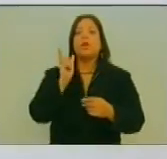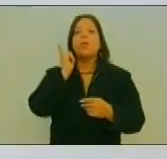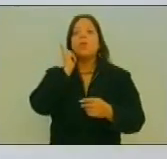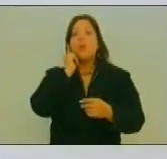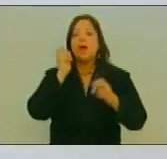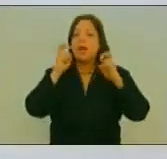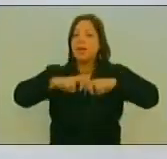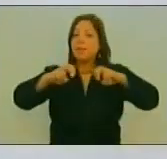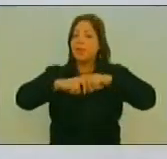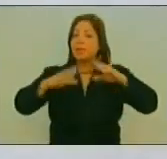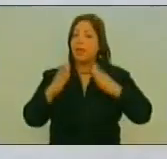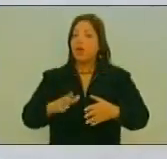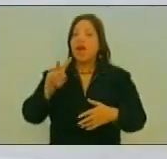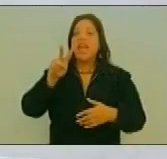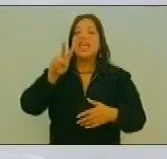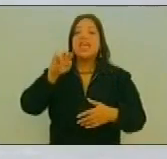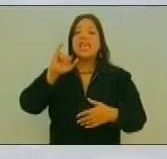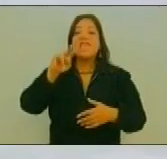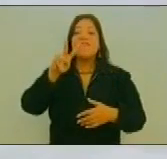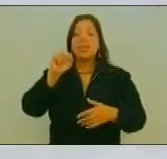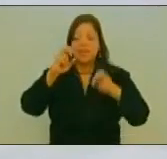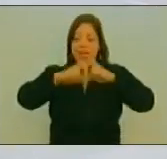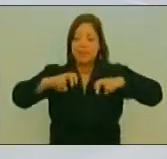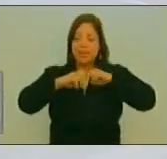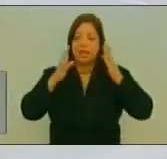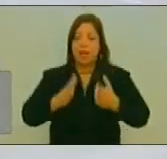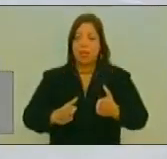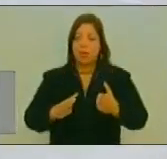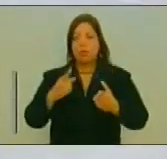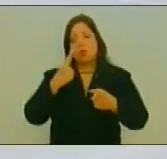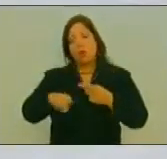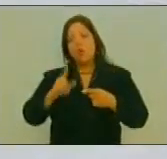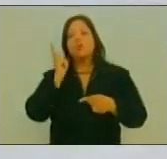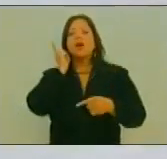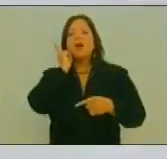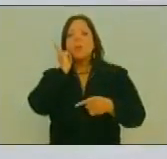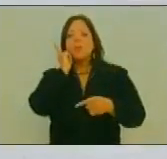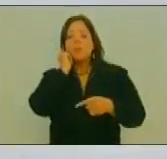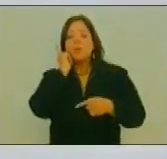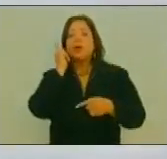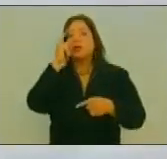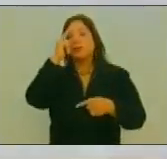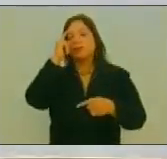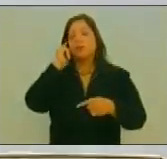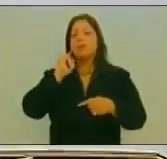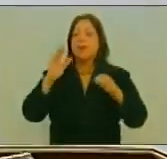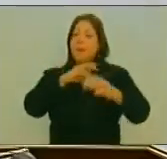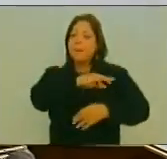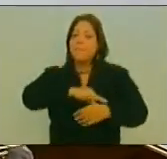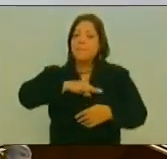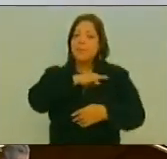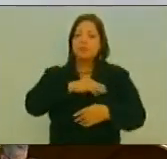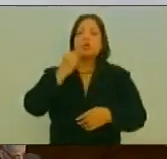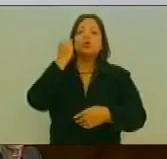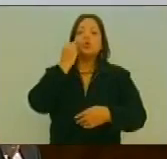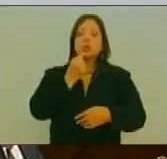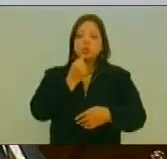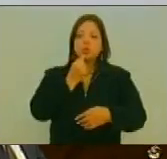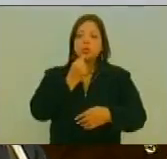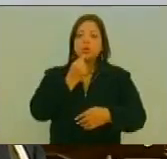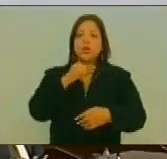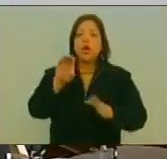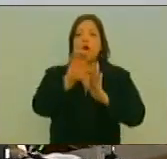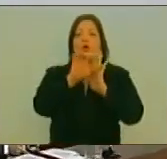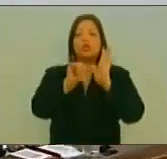Investigadora Del IBI A La Ciudadana Hildegar Padrón De La Misión Sucre Y Al